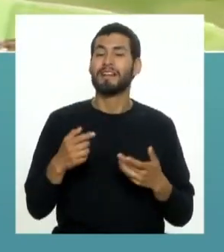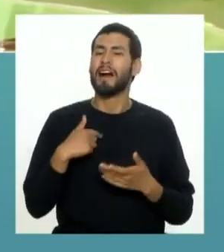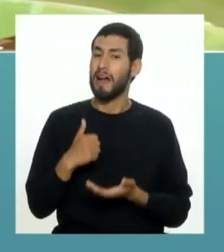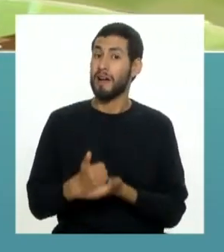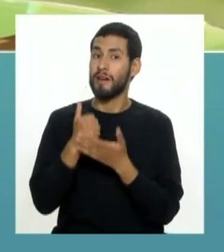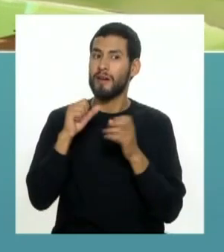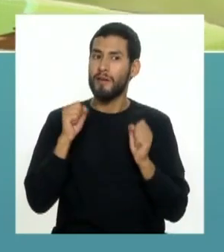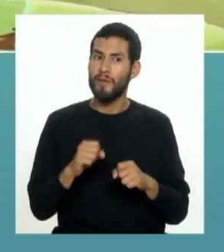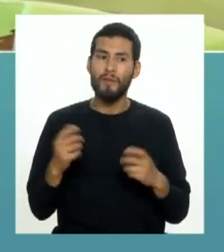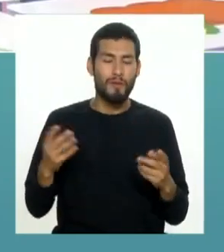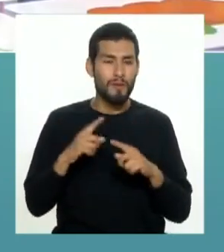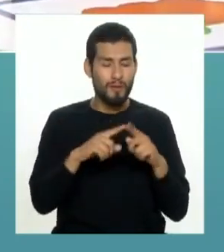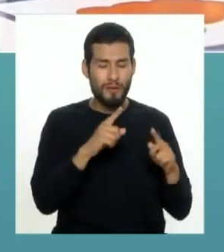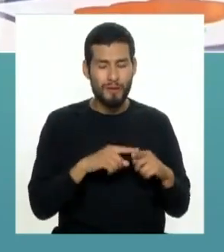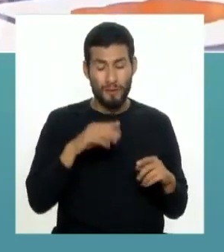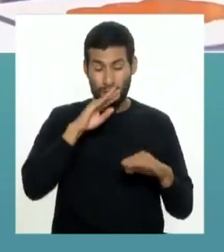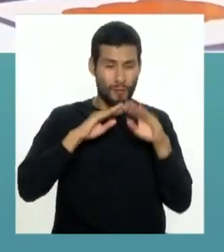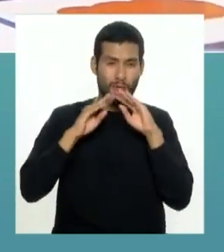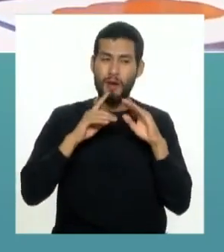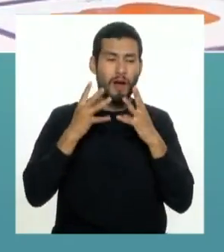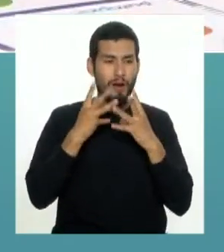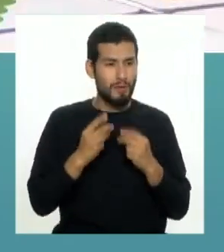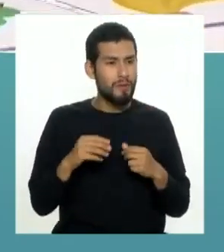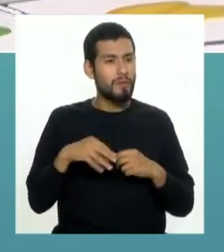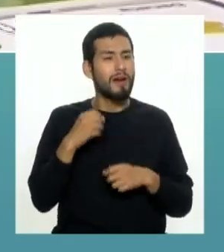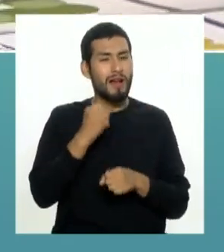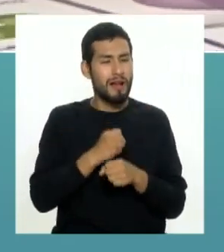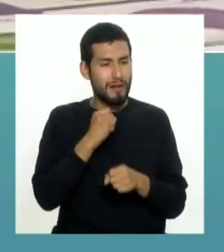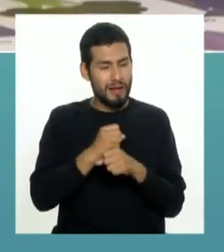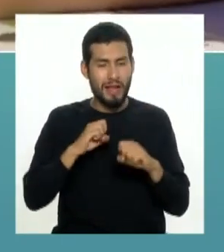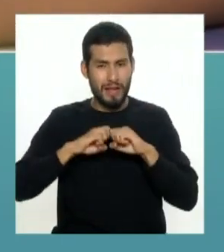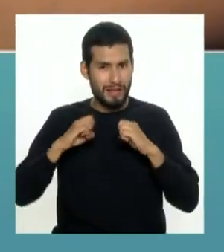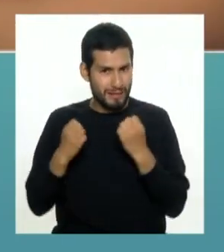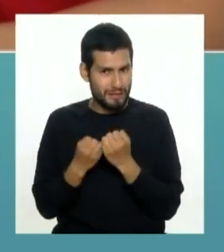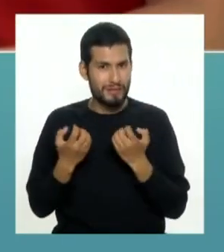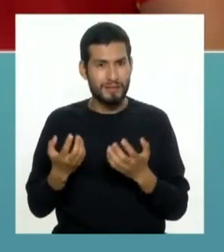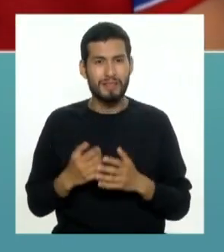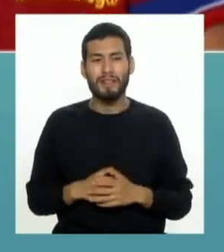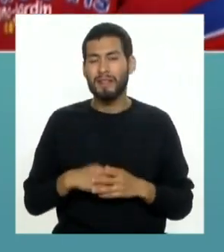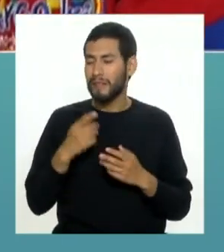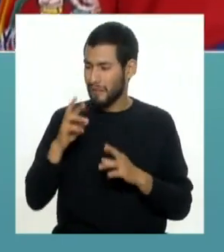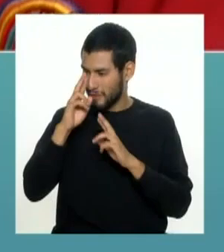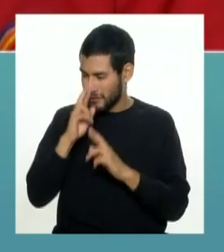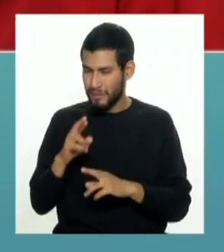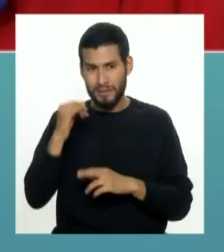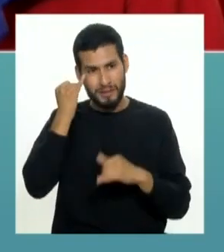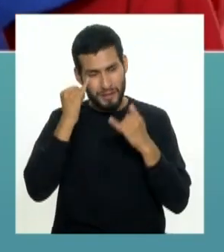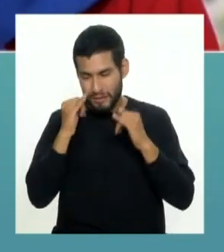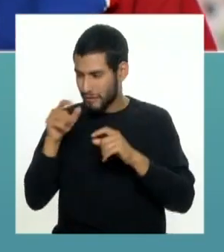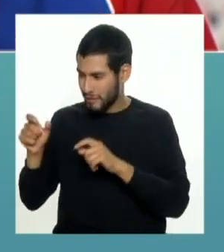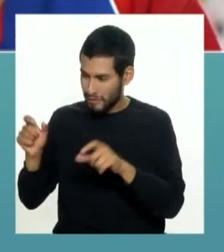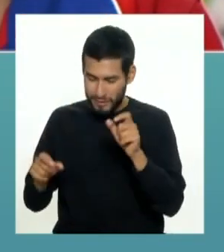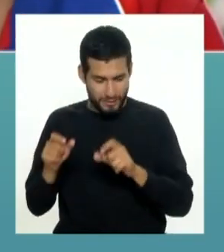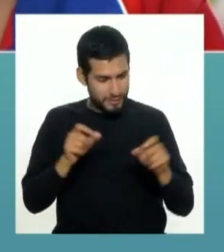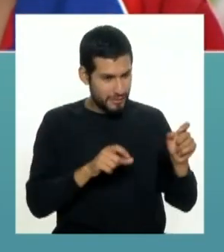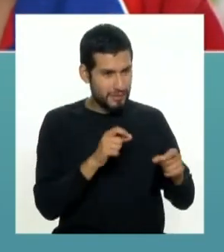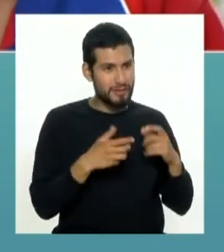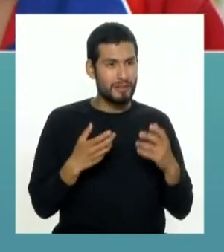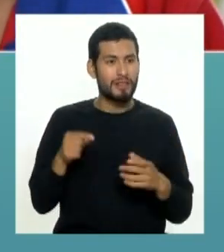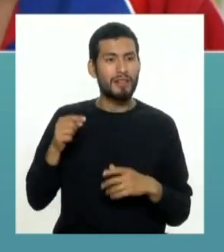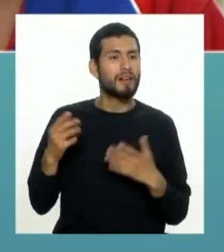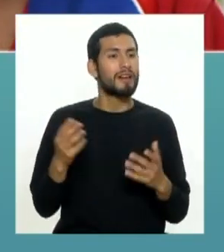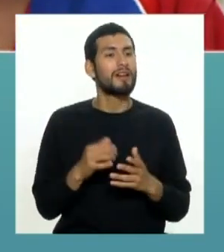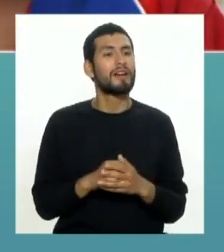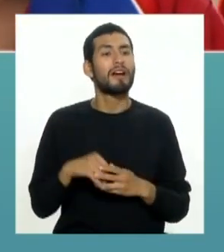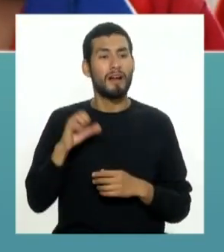muchísimo al manejo de la frustración porque desarrollan un trabajo en equipo, respetando las ideas de sus compañeros y de alguna